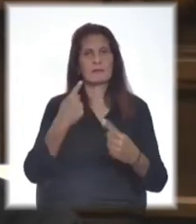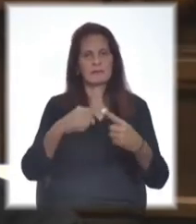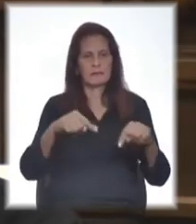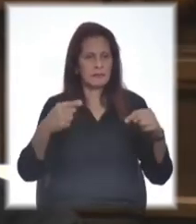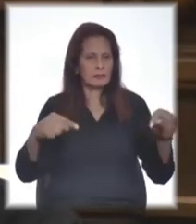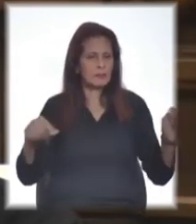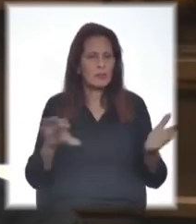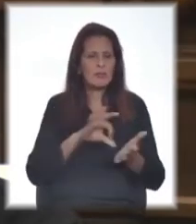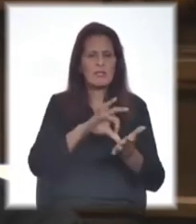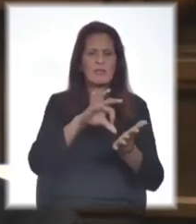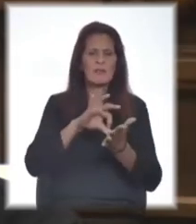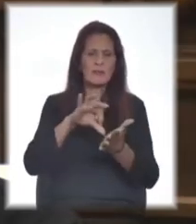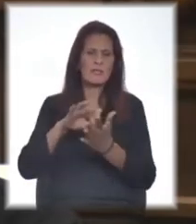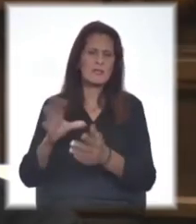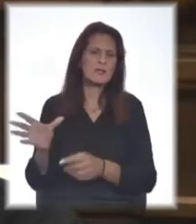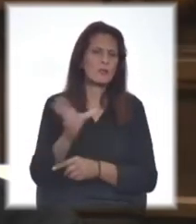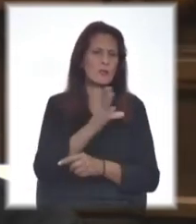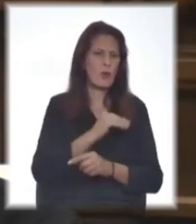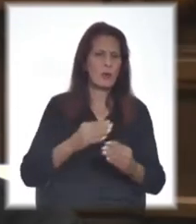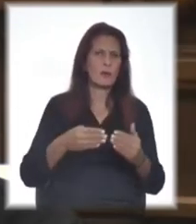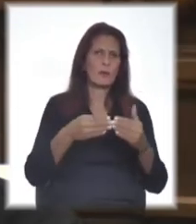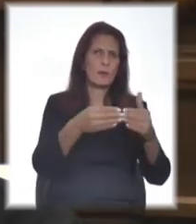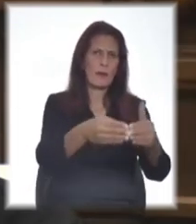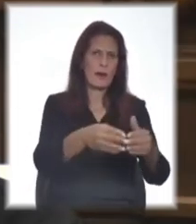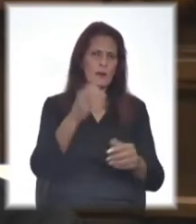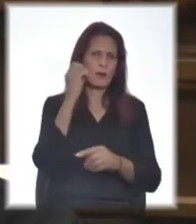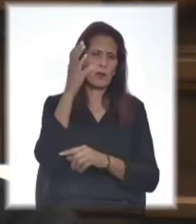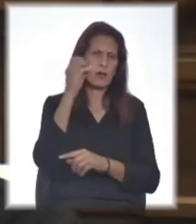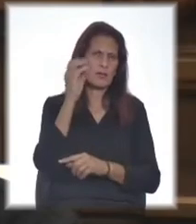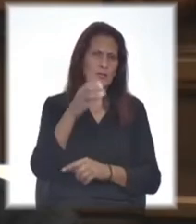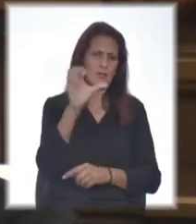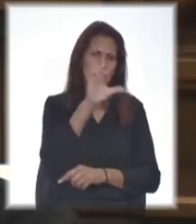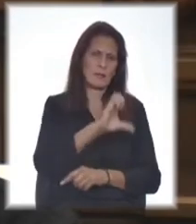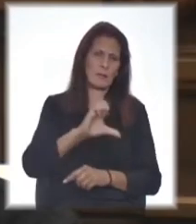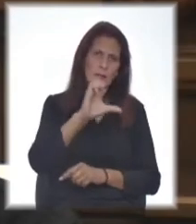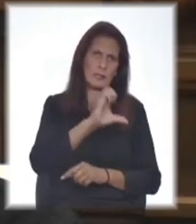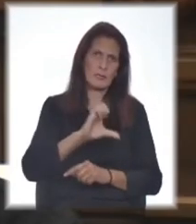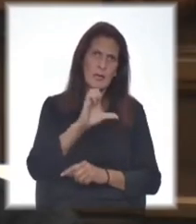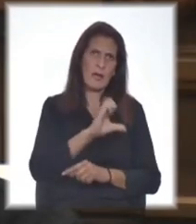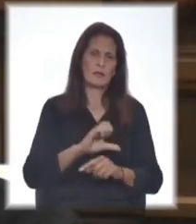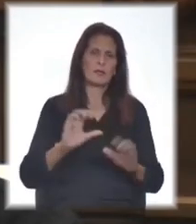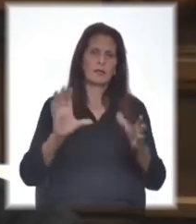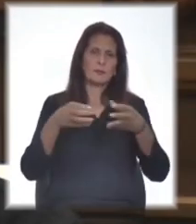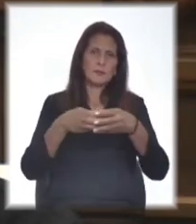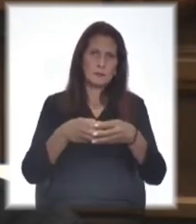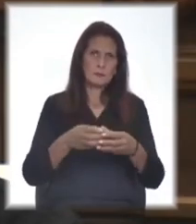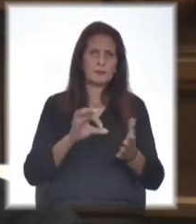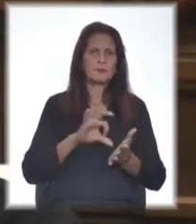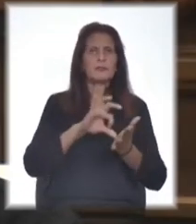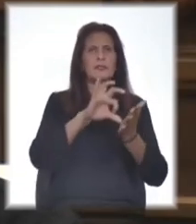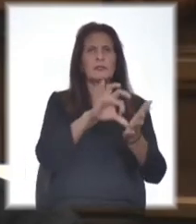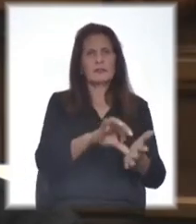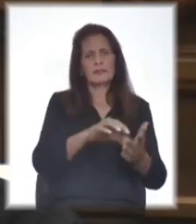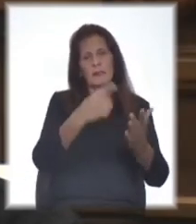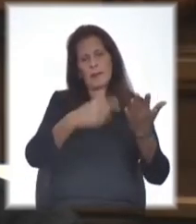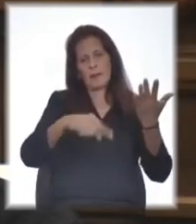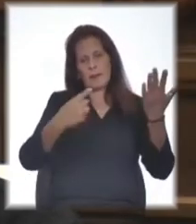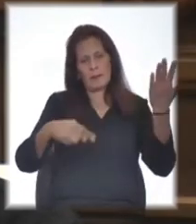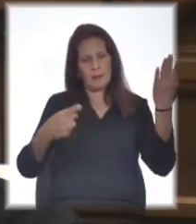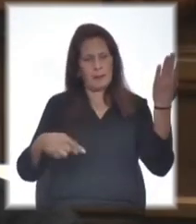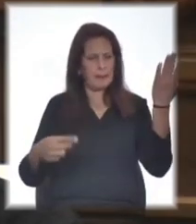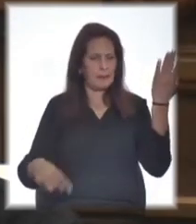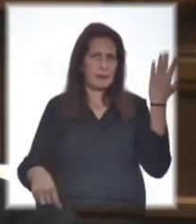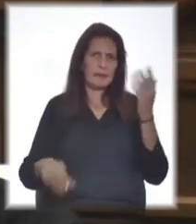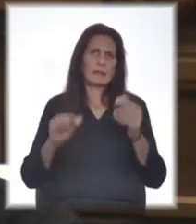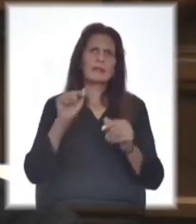vinculados a los turistas de crucero, al turismo de congresos, empresarios, salones de convenciones, servicios de catering, etcétera, etcétera, etcétera,